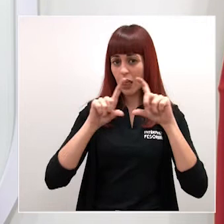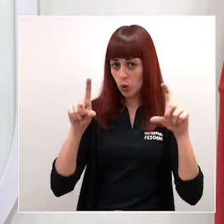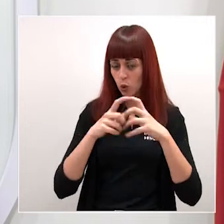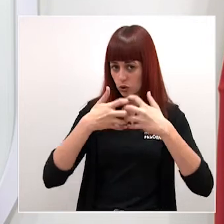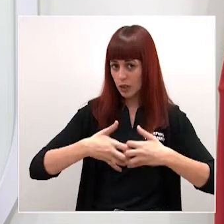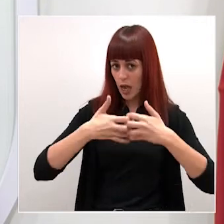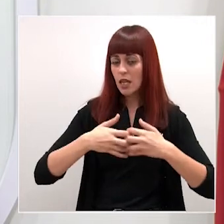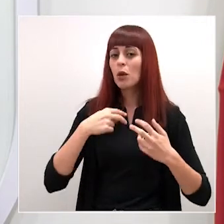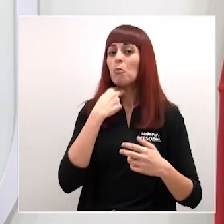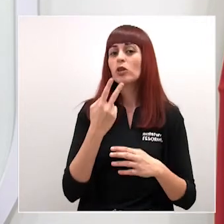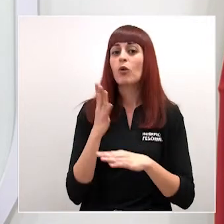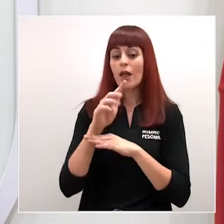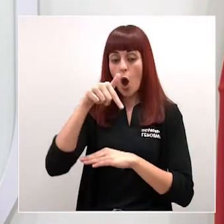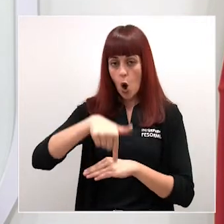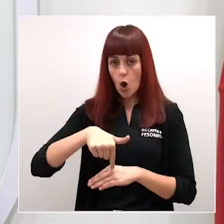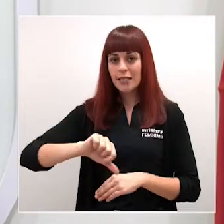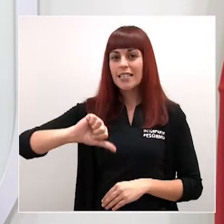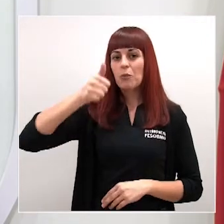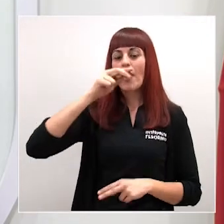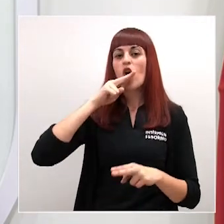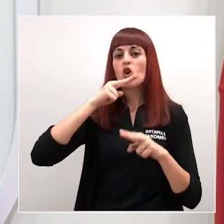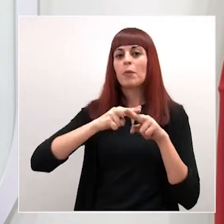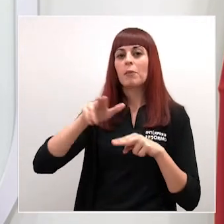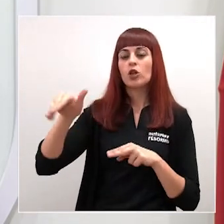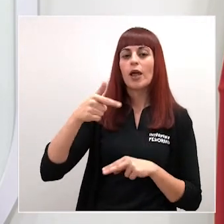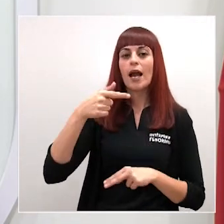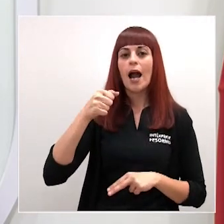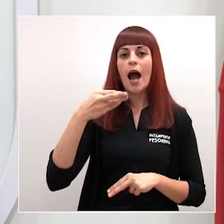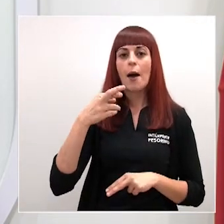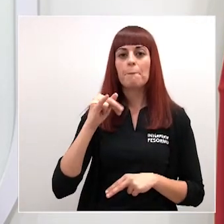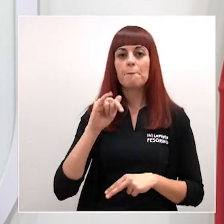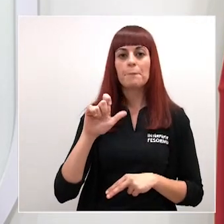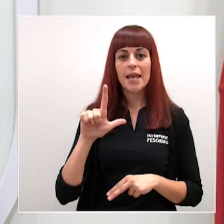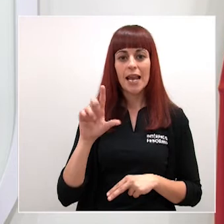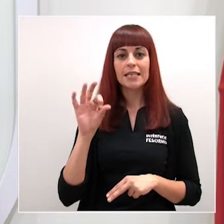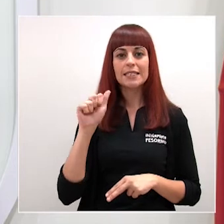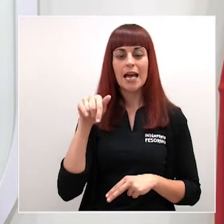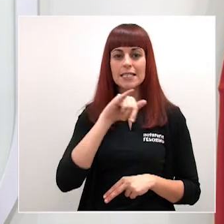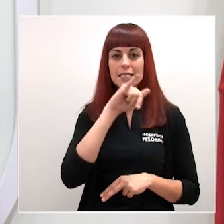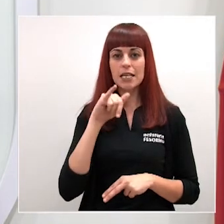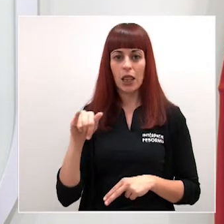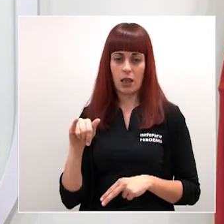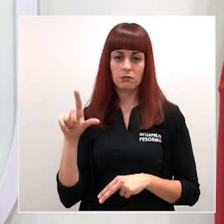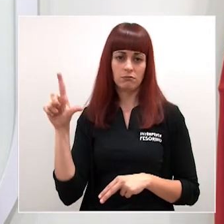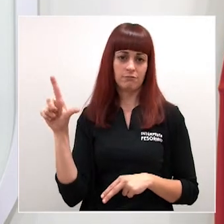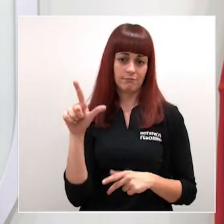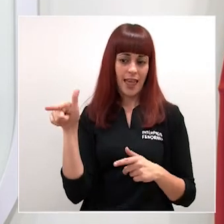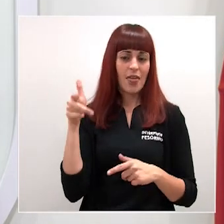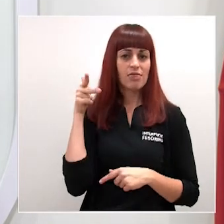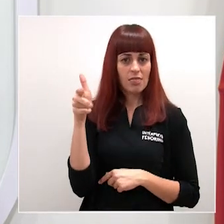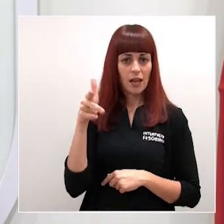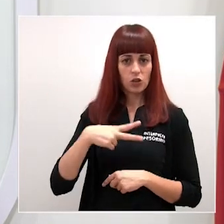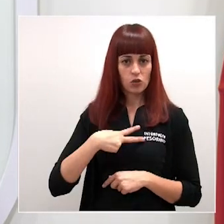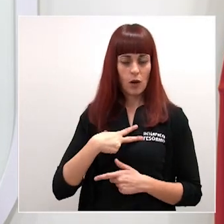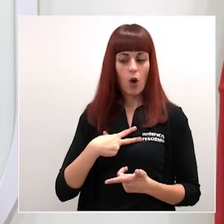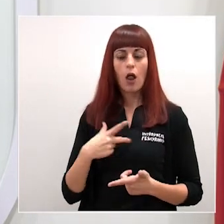frente se ha aprobado hoy el nombramiento de Gabriel Sánchez Torregrosa licenciado en Derecho ha desarrollado su